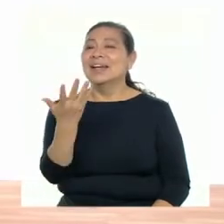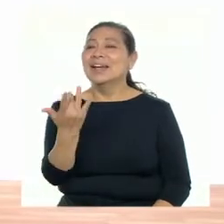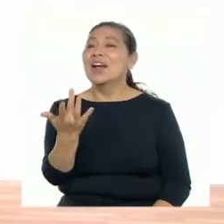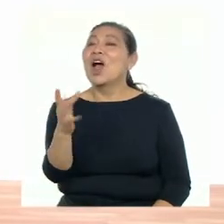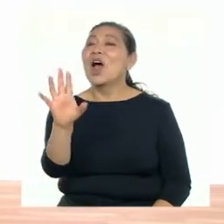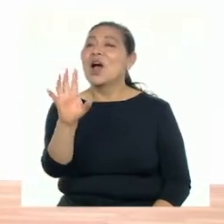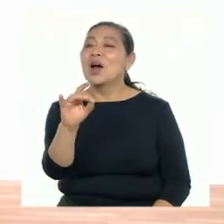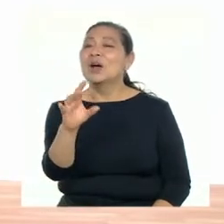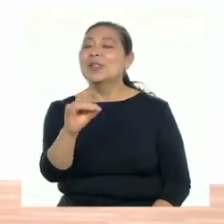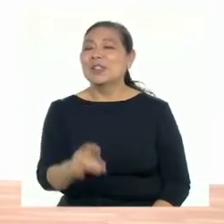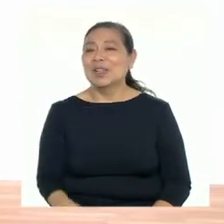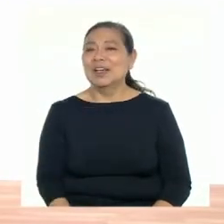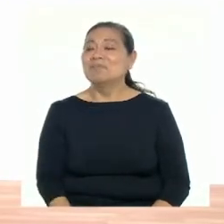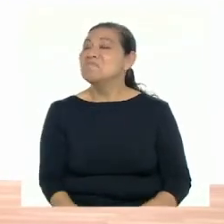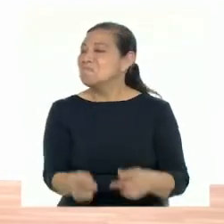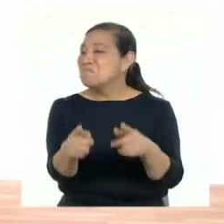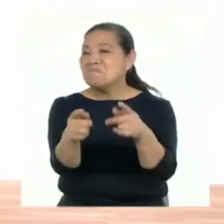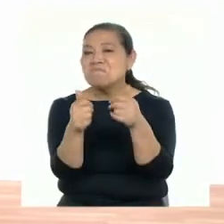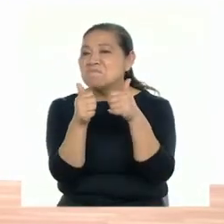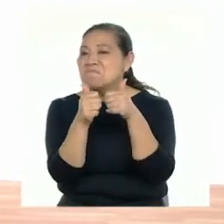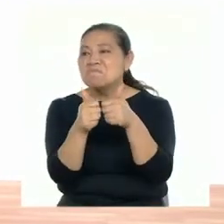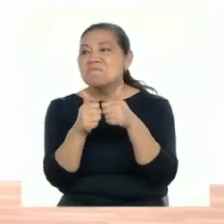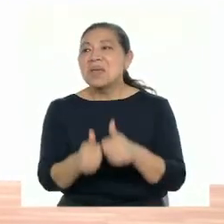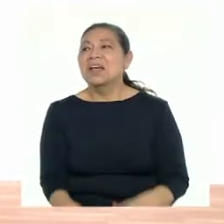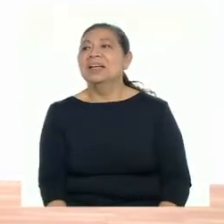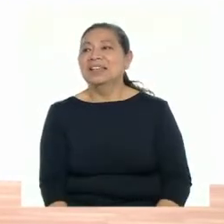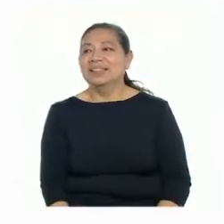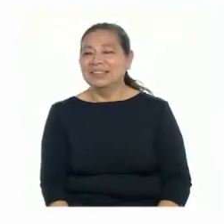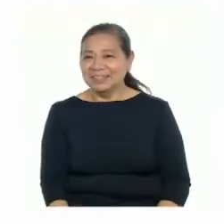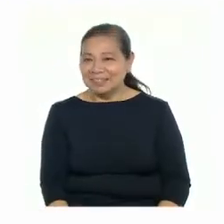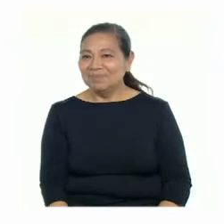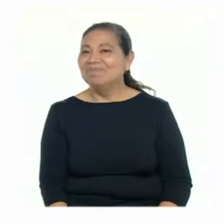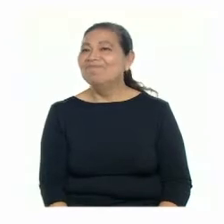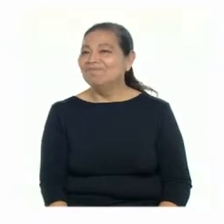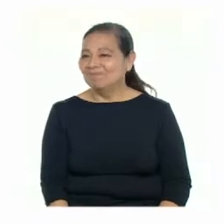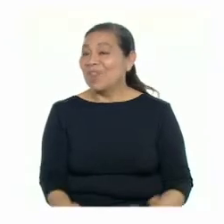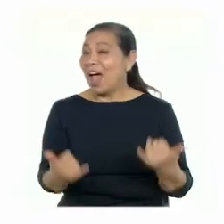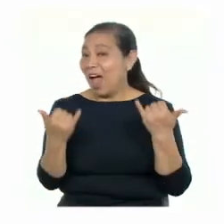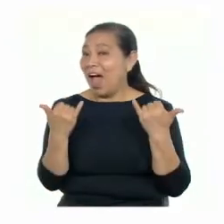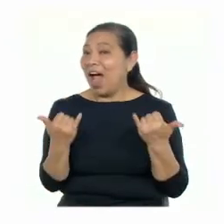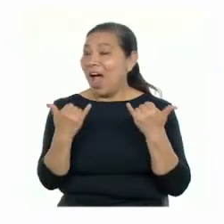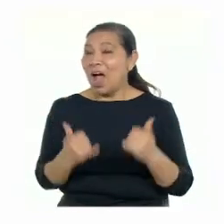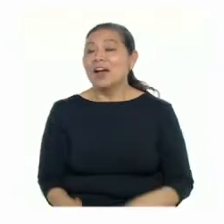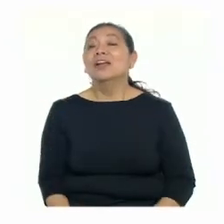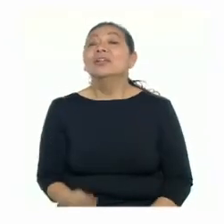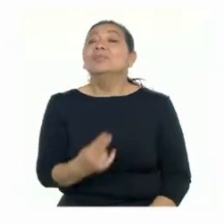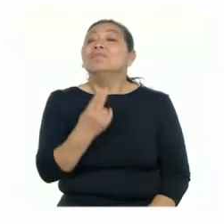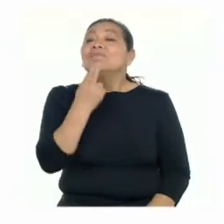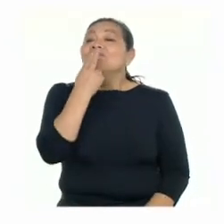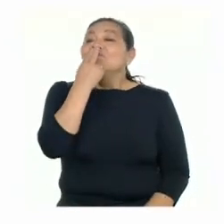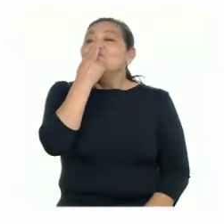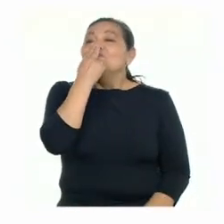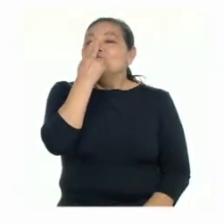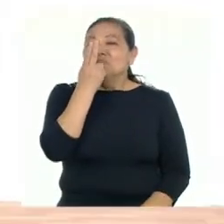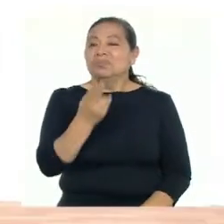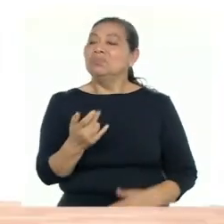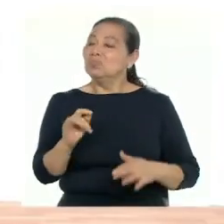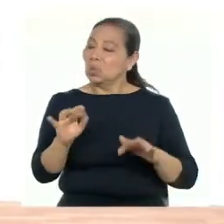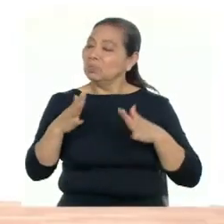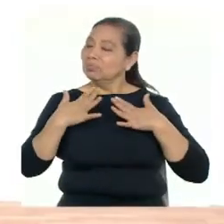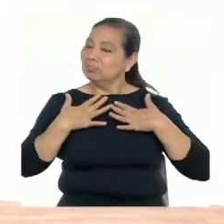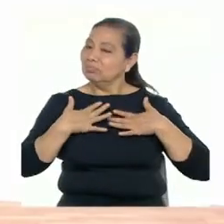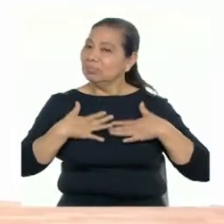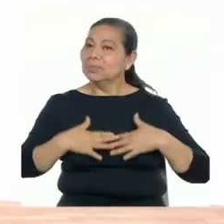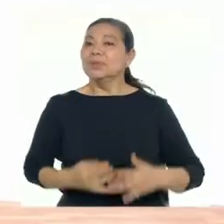¡Ocho! ¡Muy bien! ¡Excelente! ¡Muy bien! ¡Ahora vamos a respirar y volver a la calma!